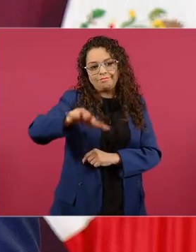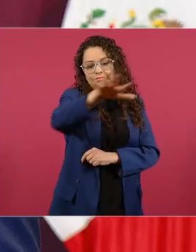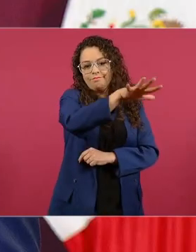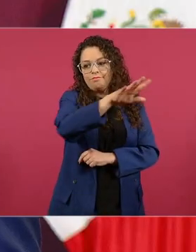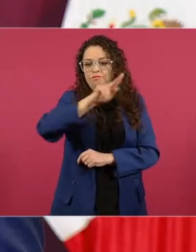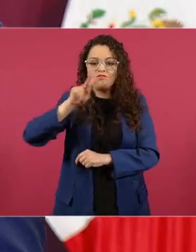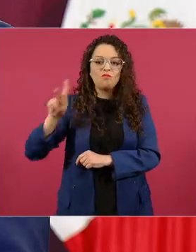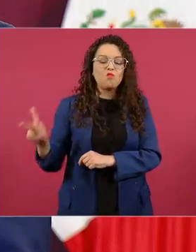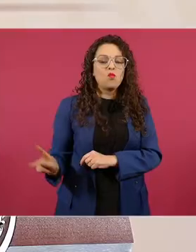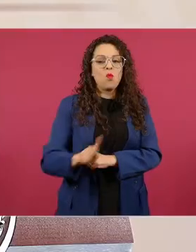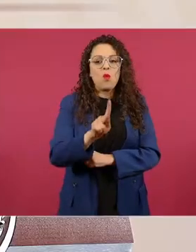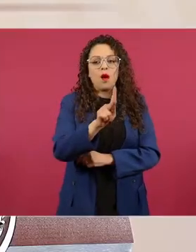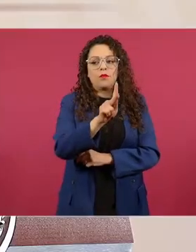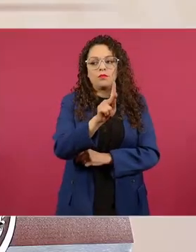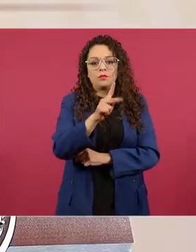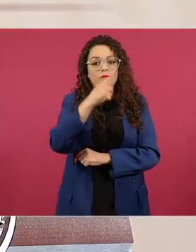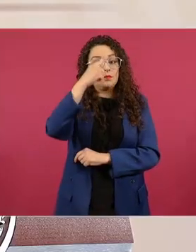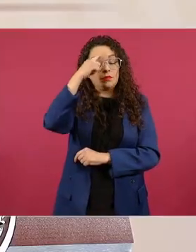siempre